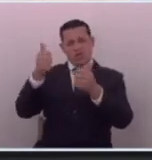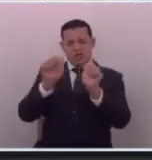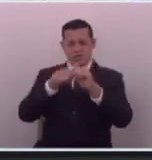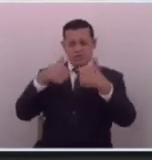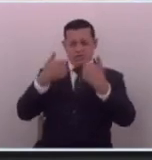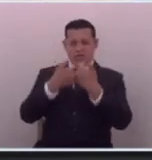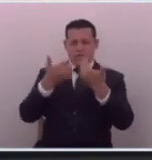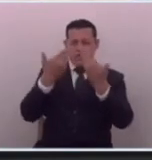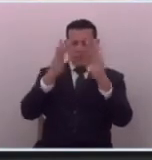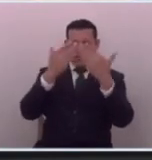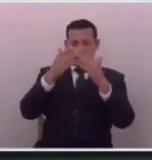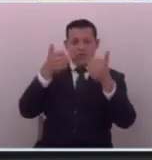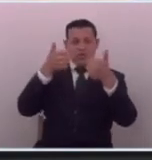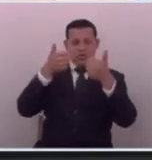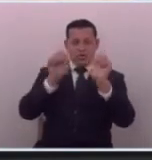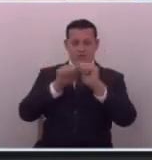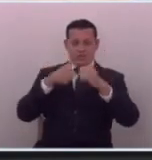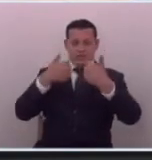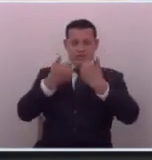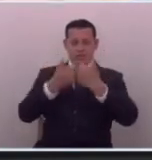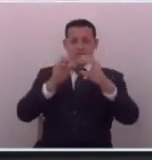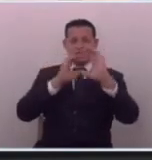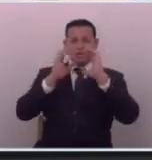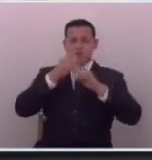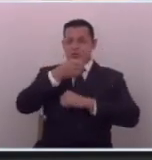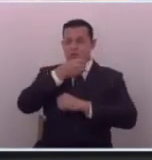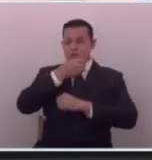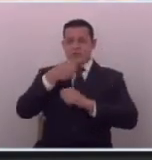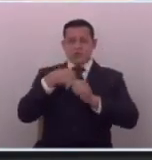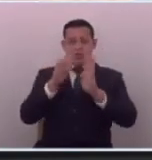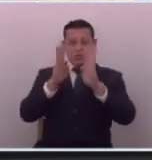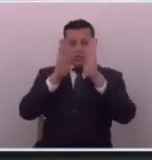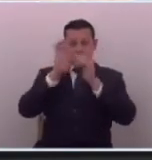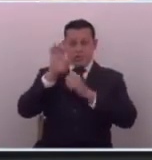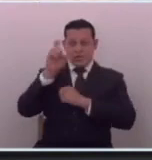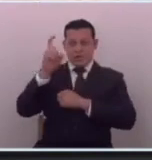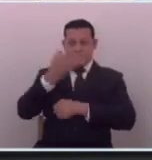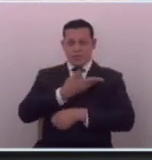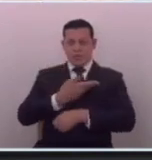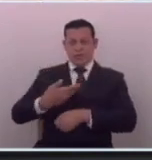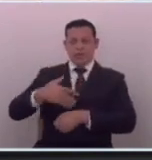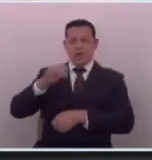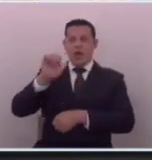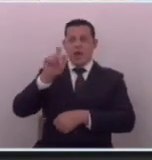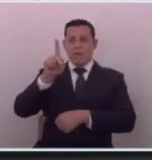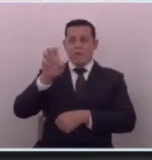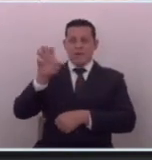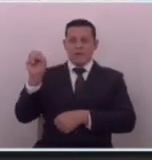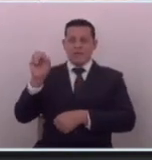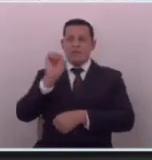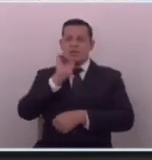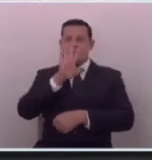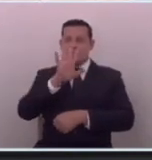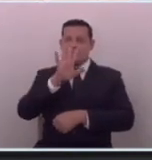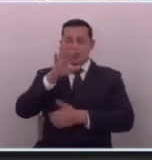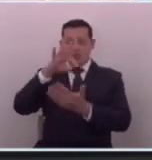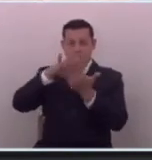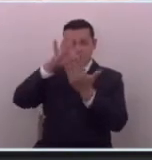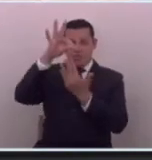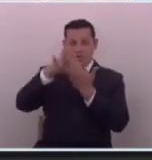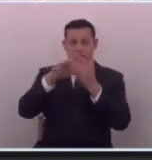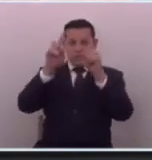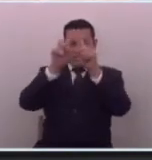para que haya una buena asociación de periodistas yo escuchaba al expresidente de APES decir en un programa